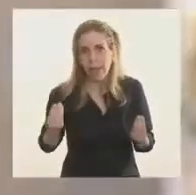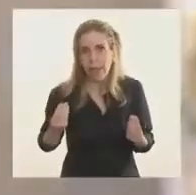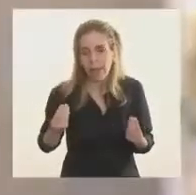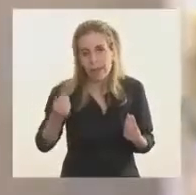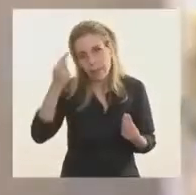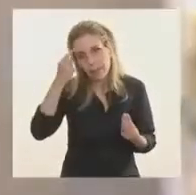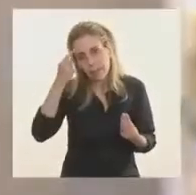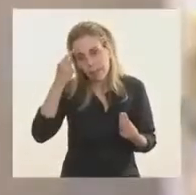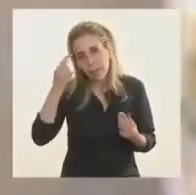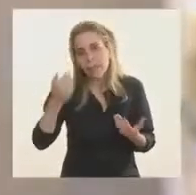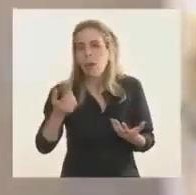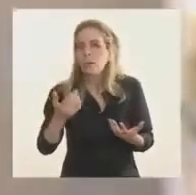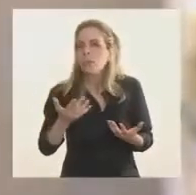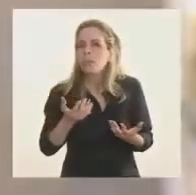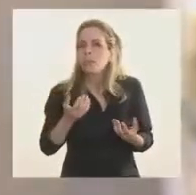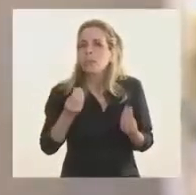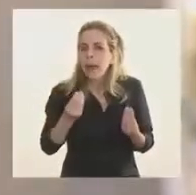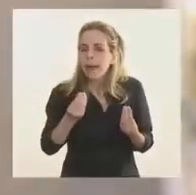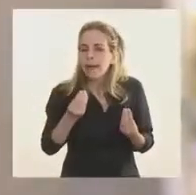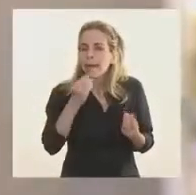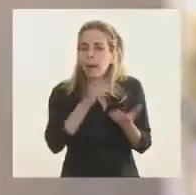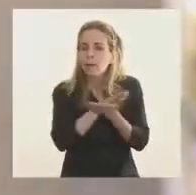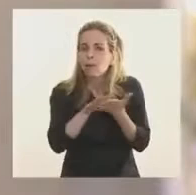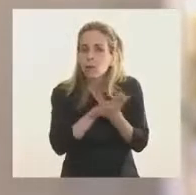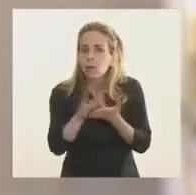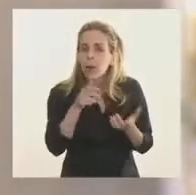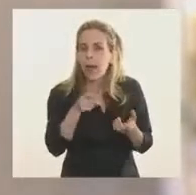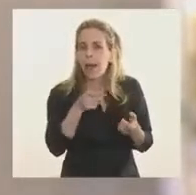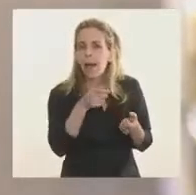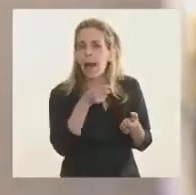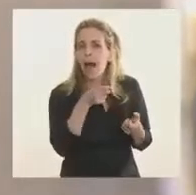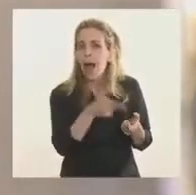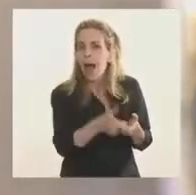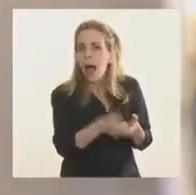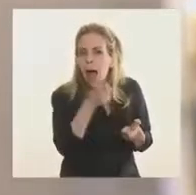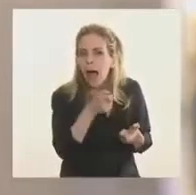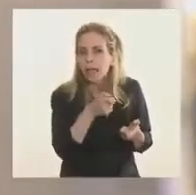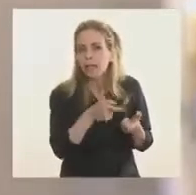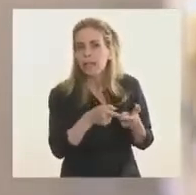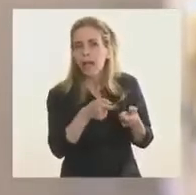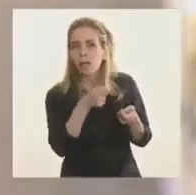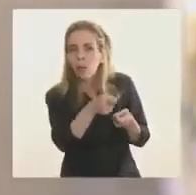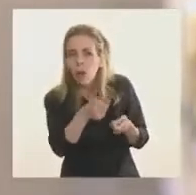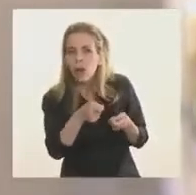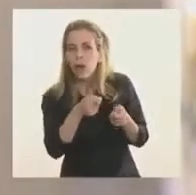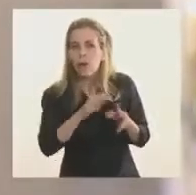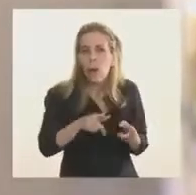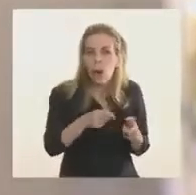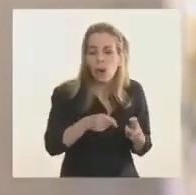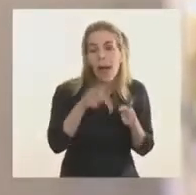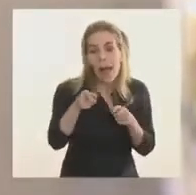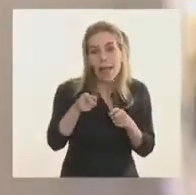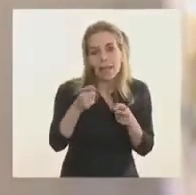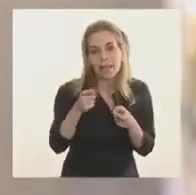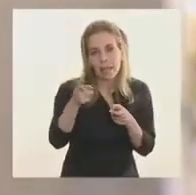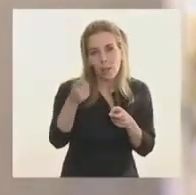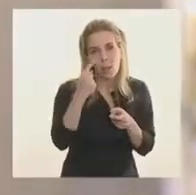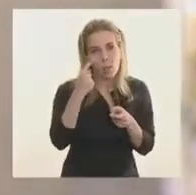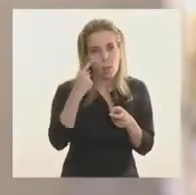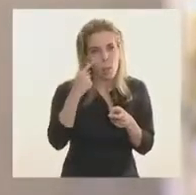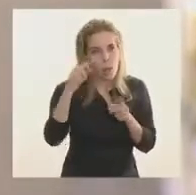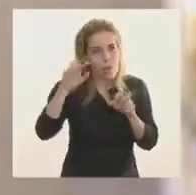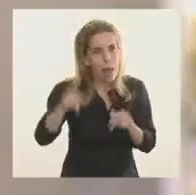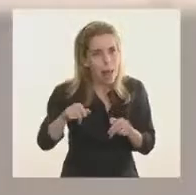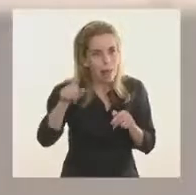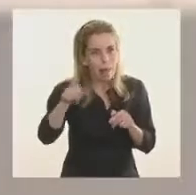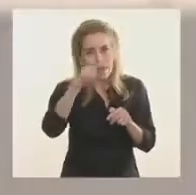las condiciones de más oportunidades para enfrentar la delincuencia. Y allí necesitamos de sus planes, claramente en